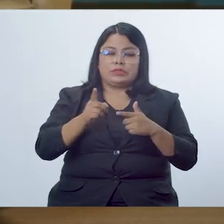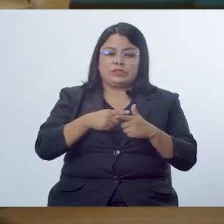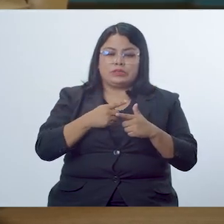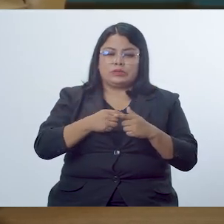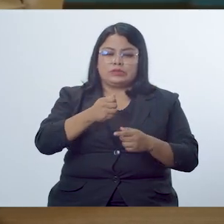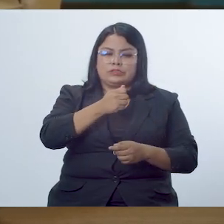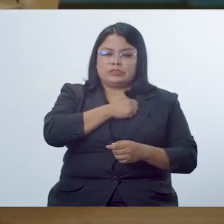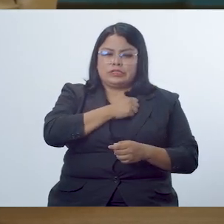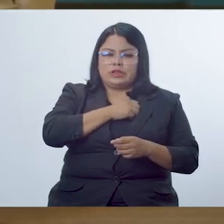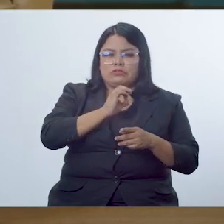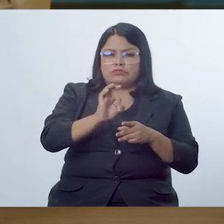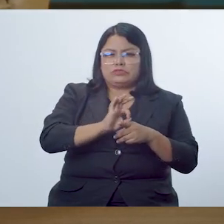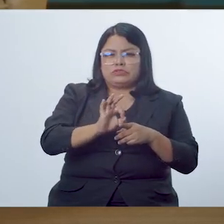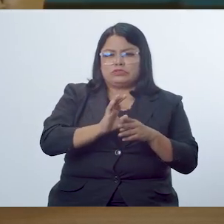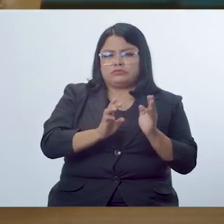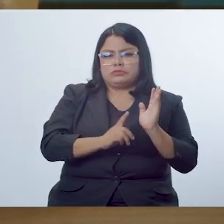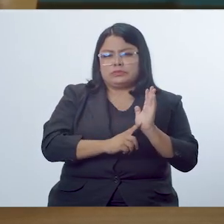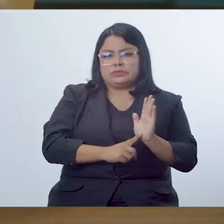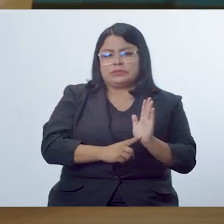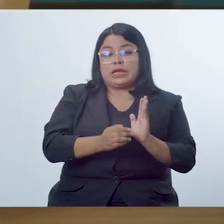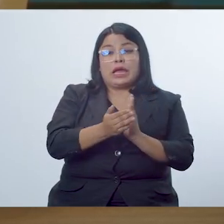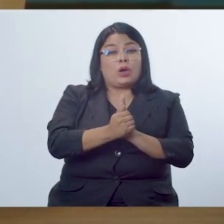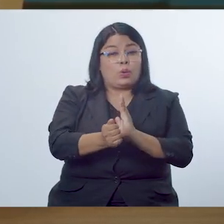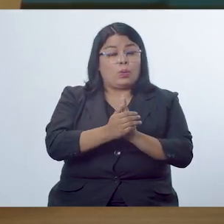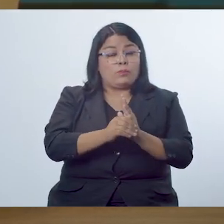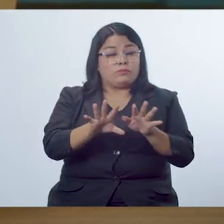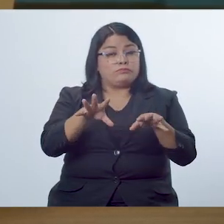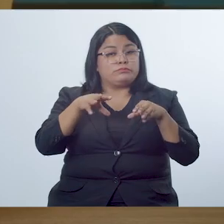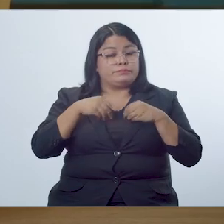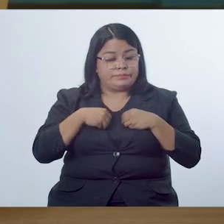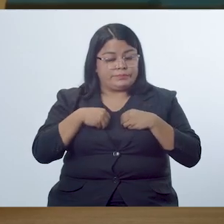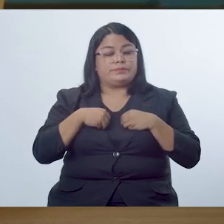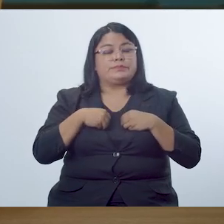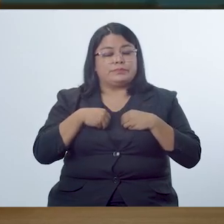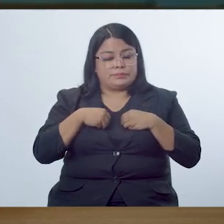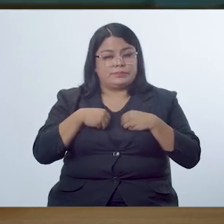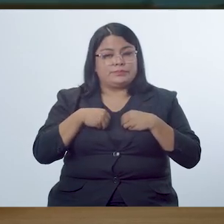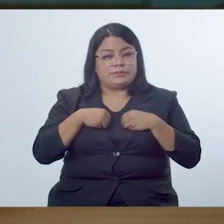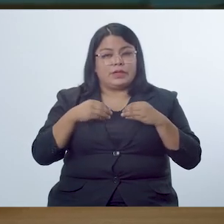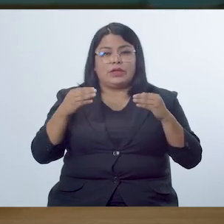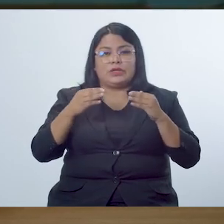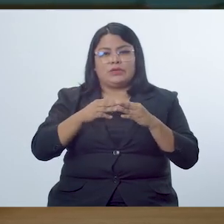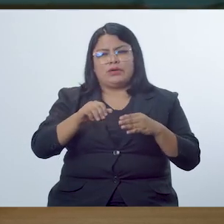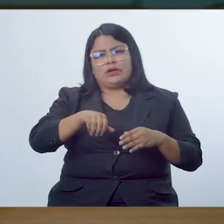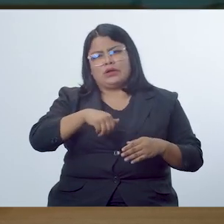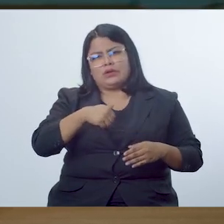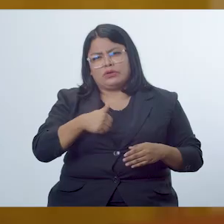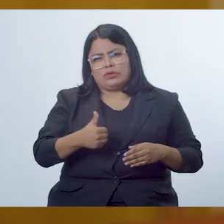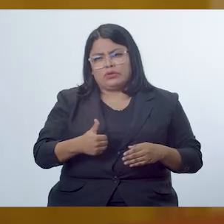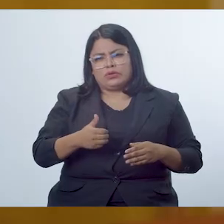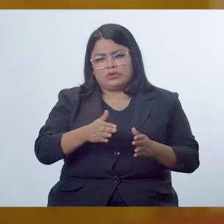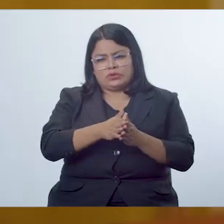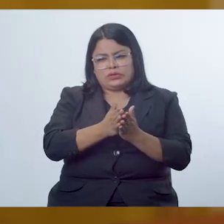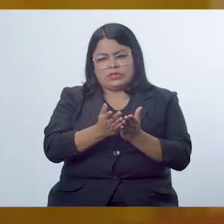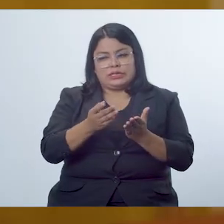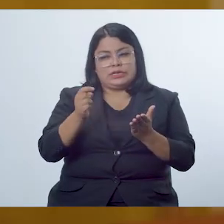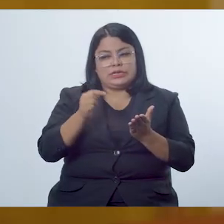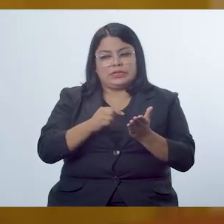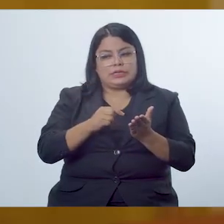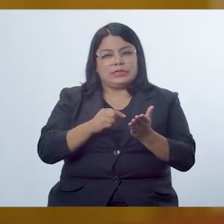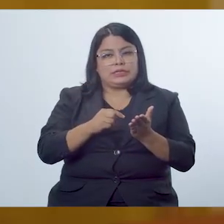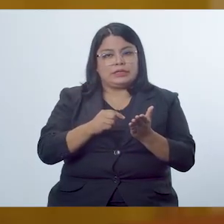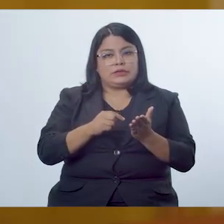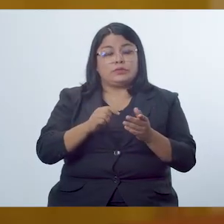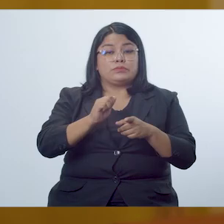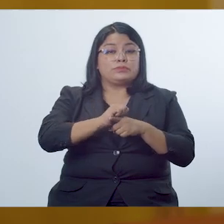entonces los productos sirven como evidencia de esas competencias que el estudiantado va logrando también hay otra sección dentro del libro